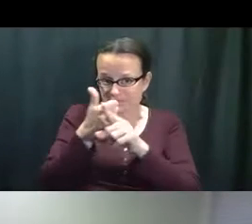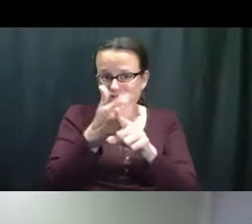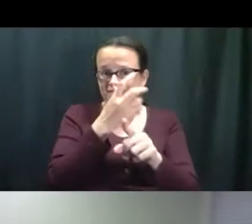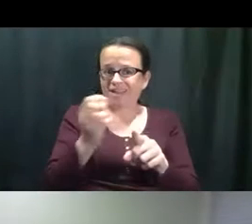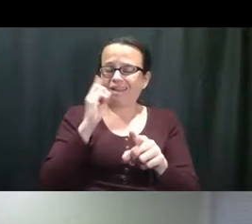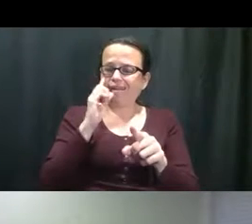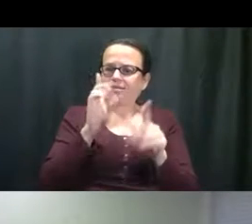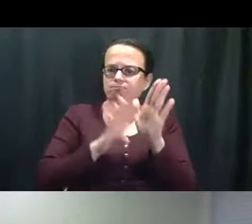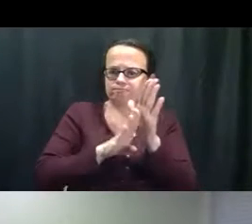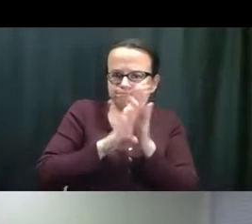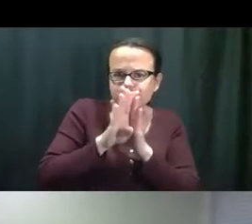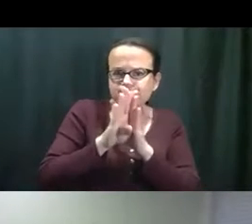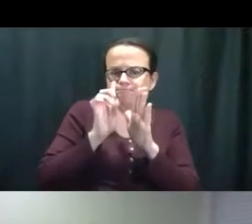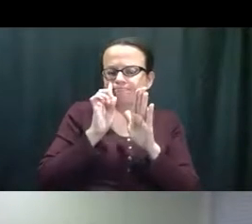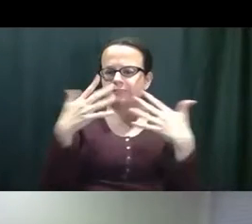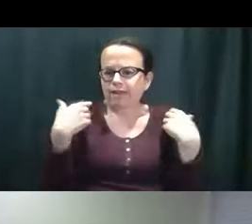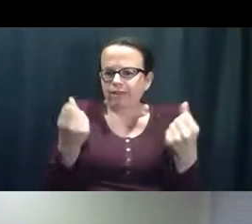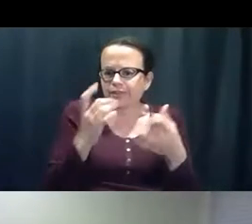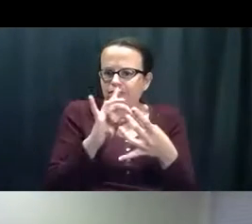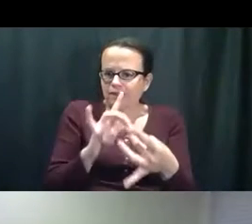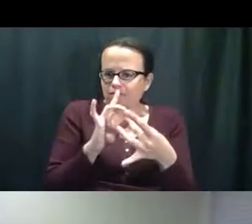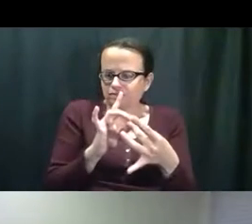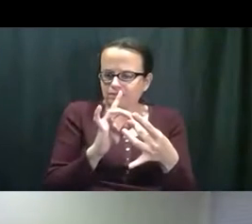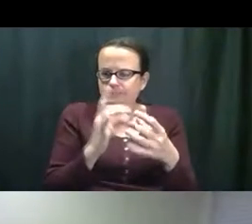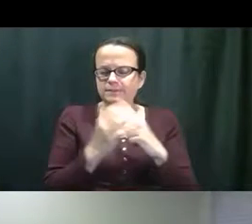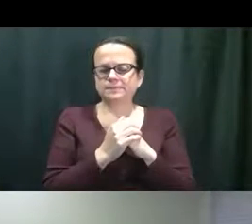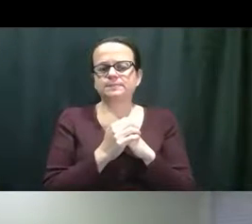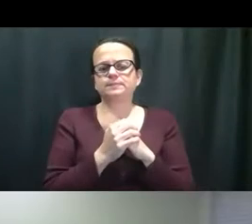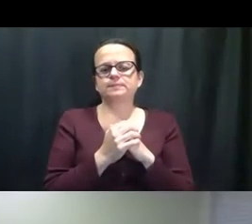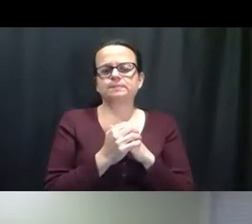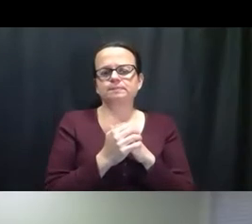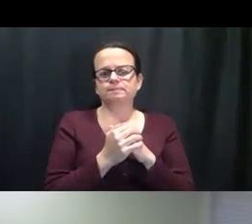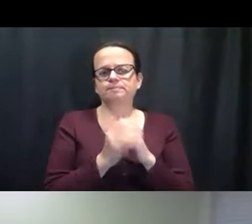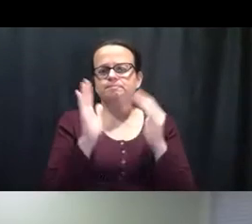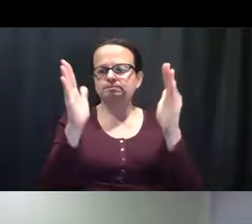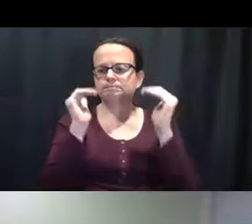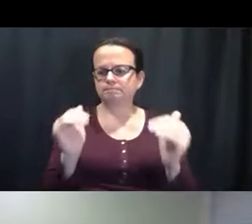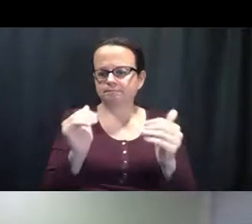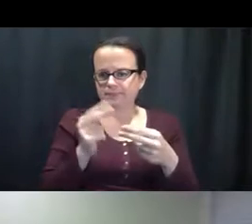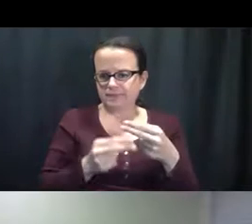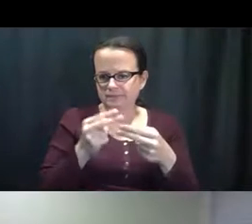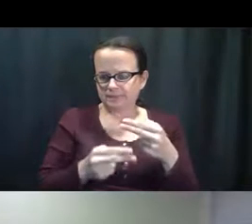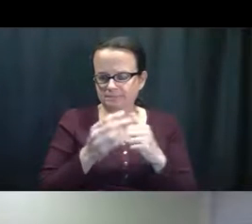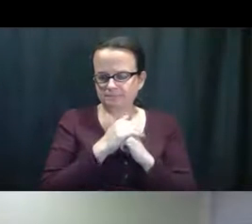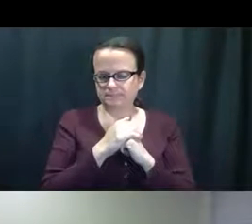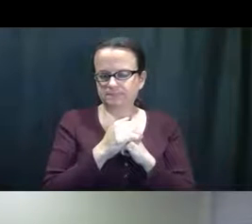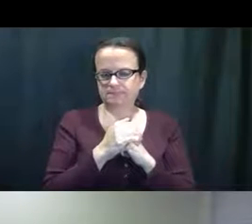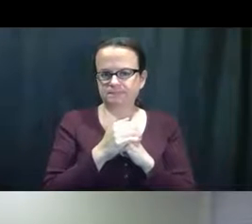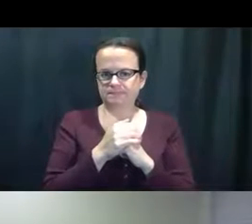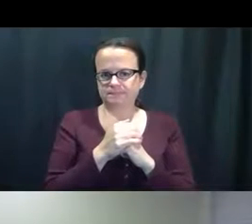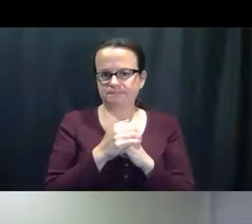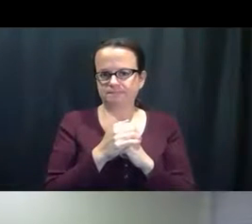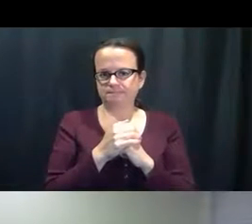hermanos e emociones y como cuidarse en uno y con sí mismo y